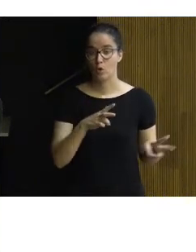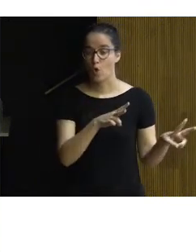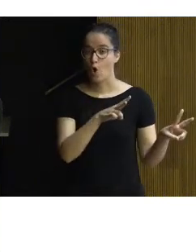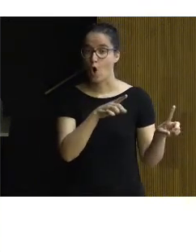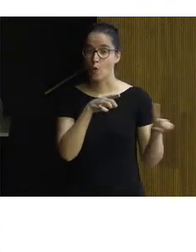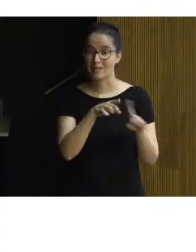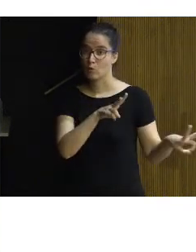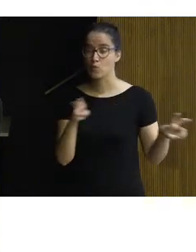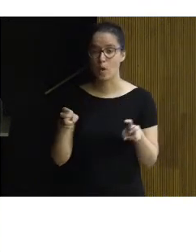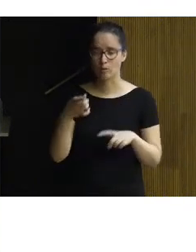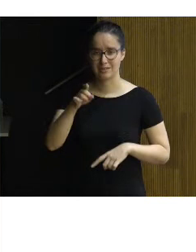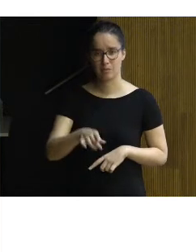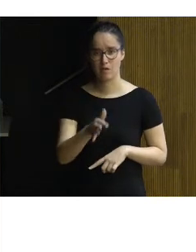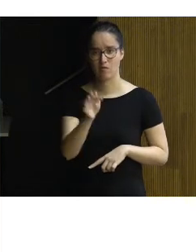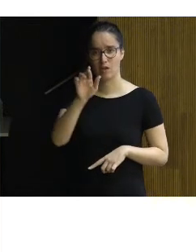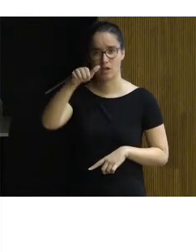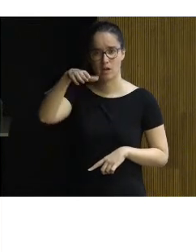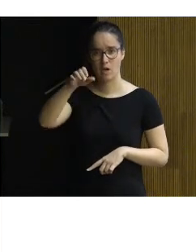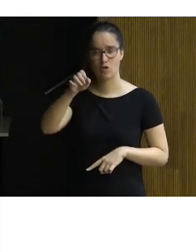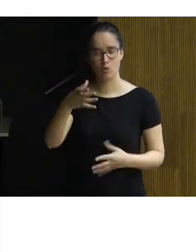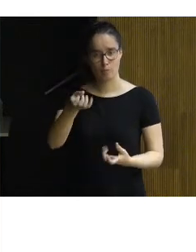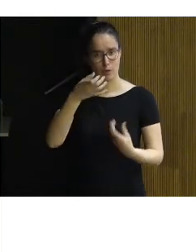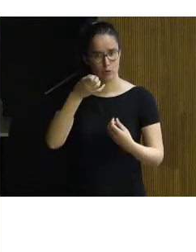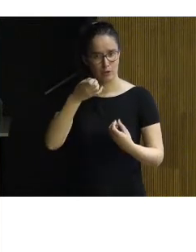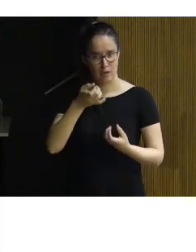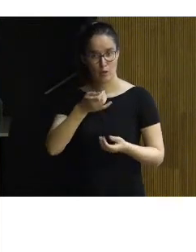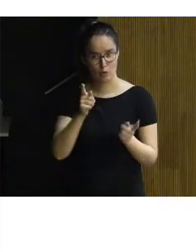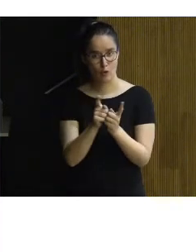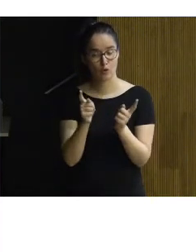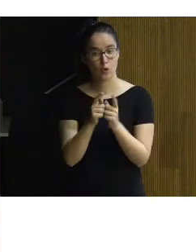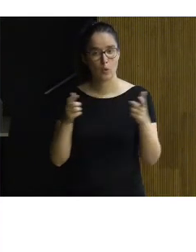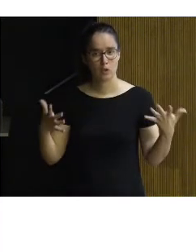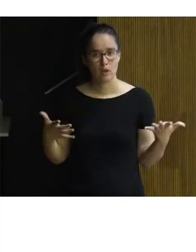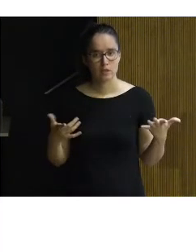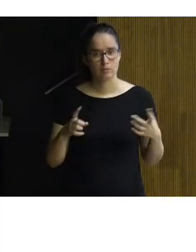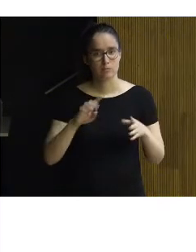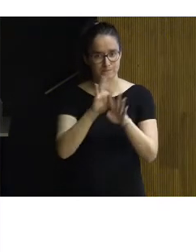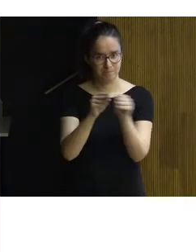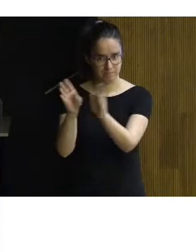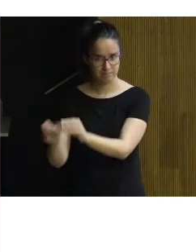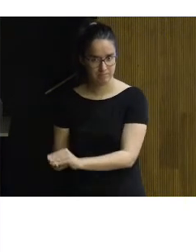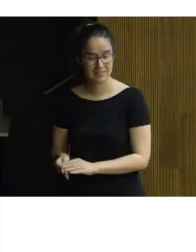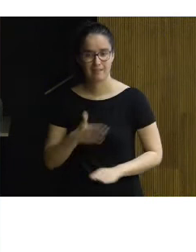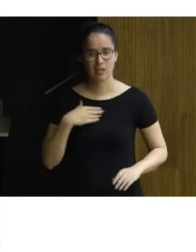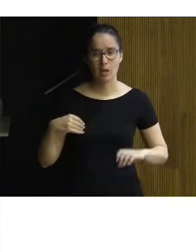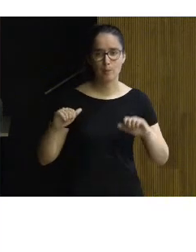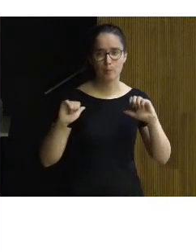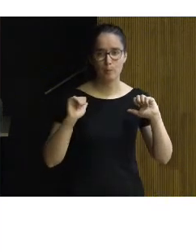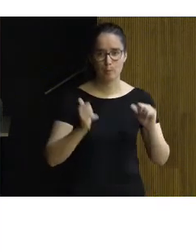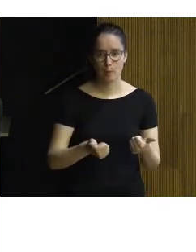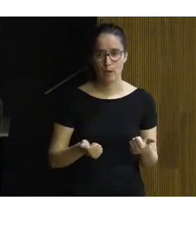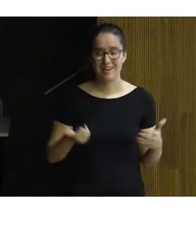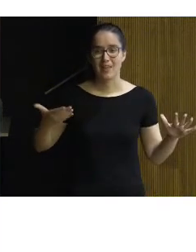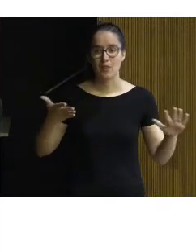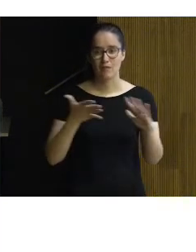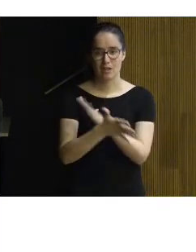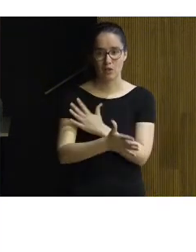objetivos, pues también Fernando nos ha contado un poco, o que iremos resumiendo. Yo quería empezar por la